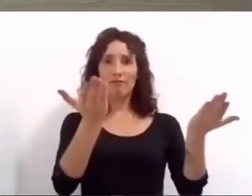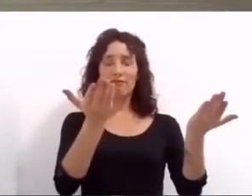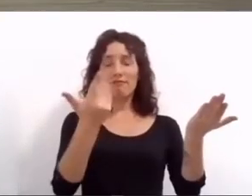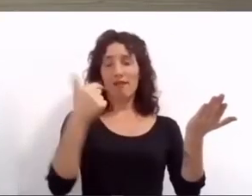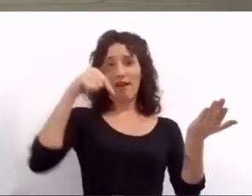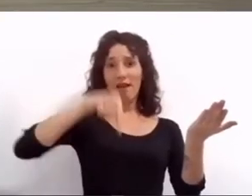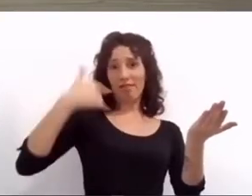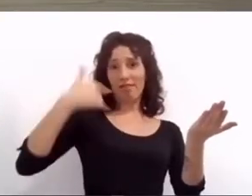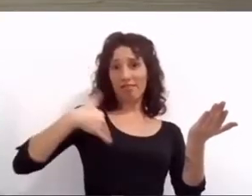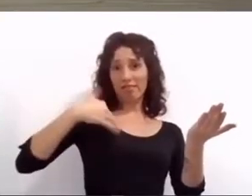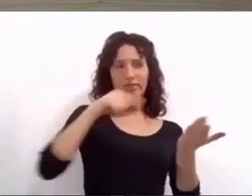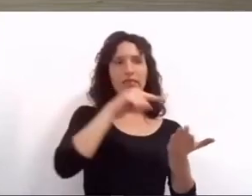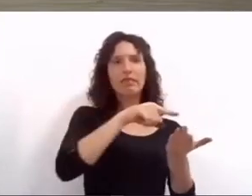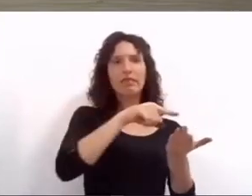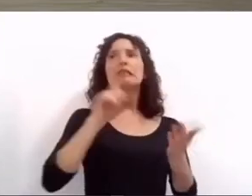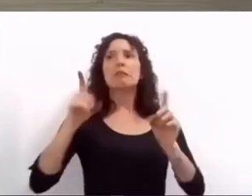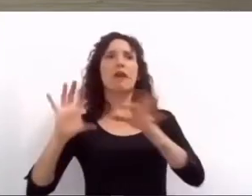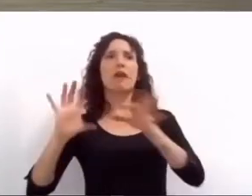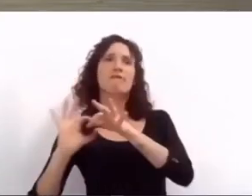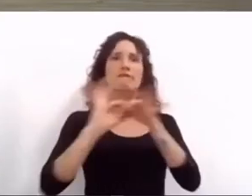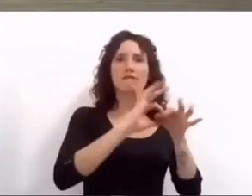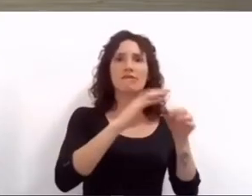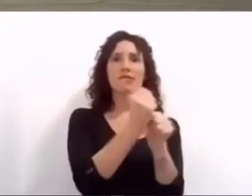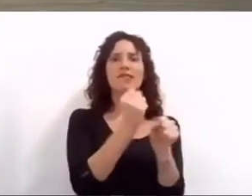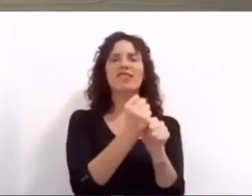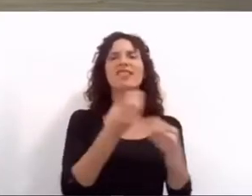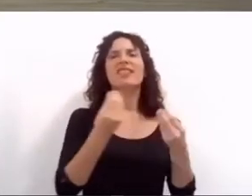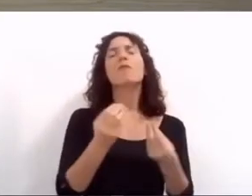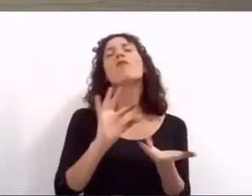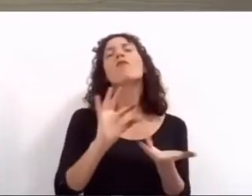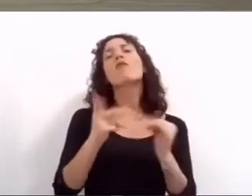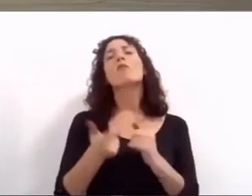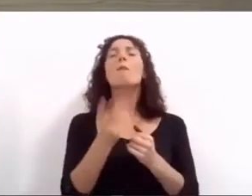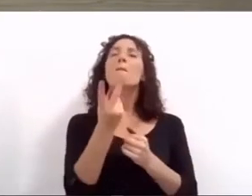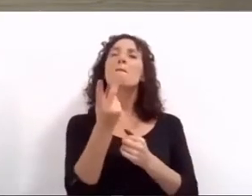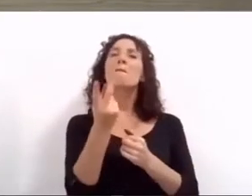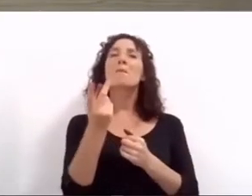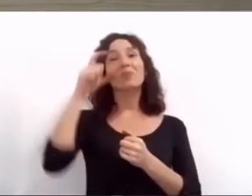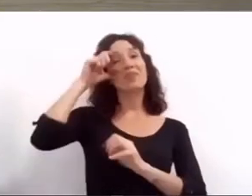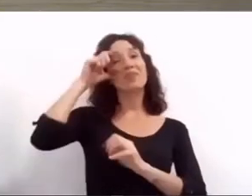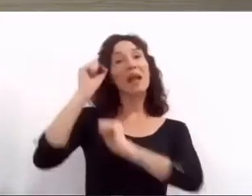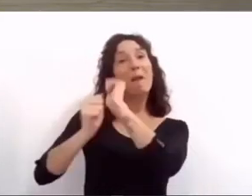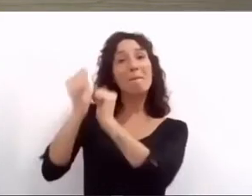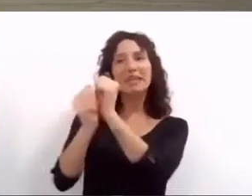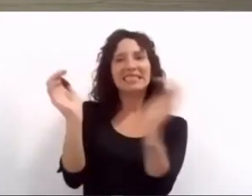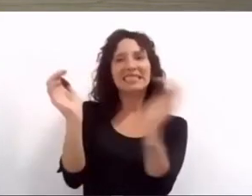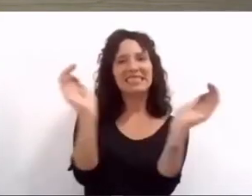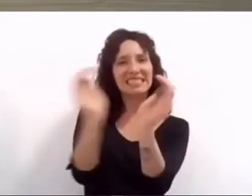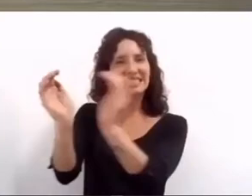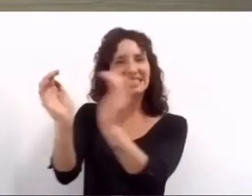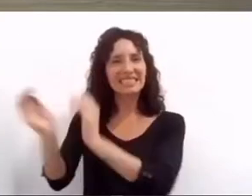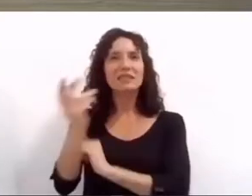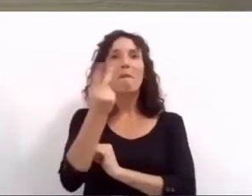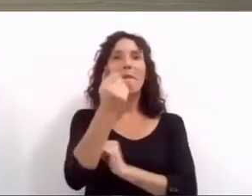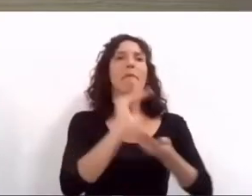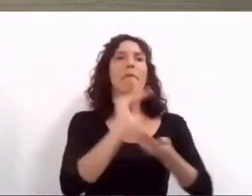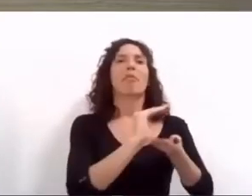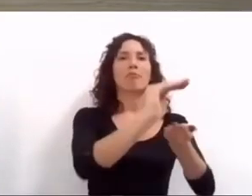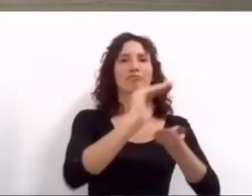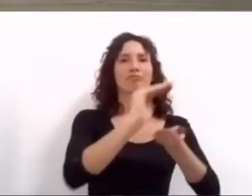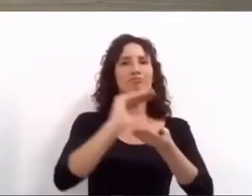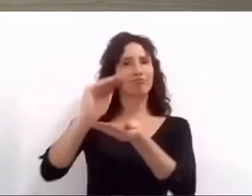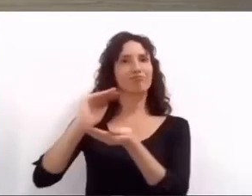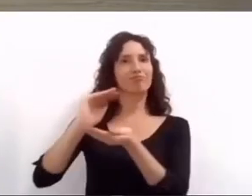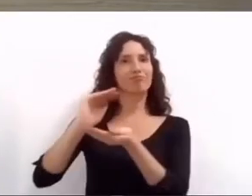una línea de microcréditos destinada específicamente a fortalecer estos emprendimientos en esta dirección